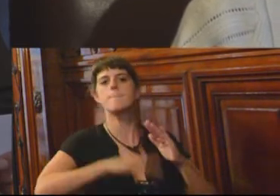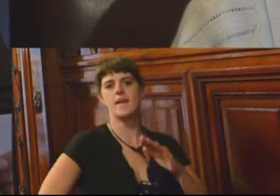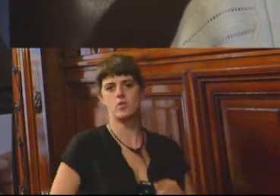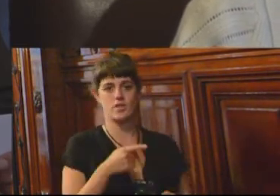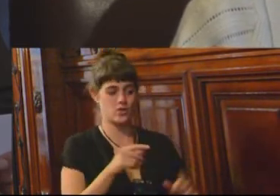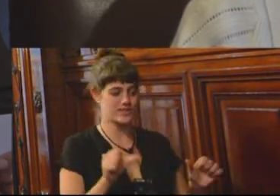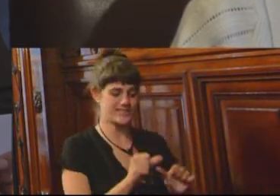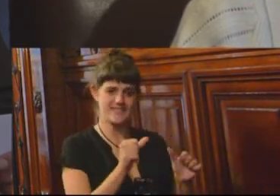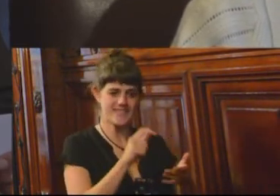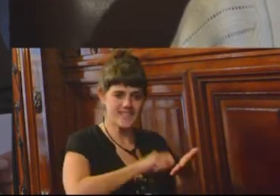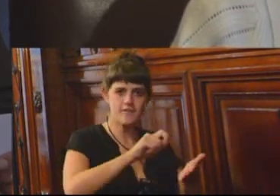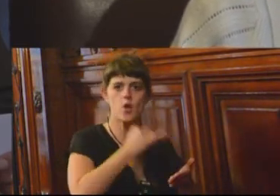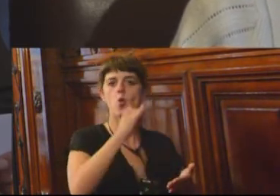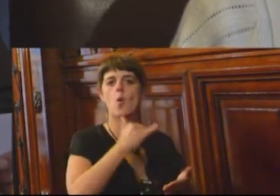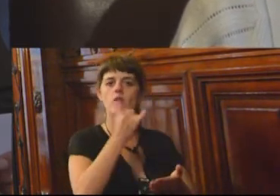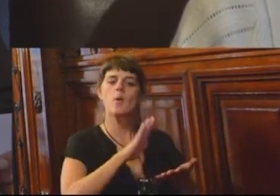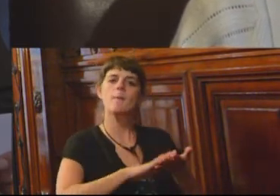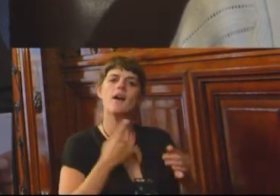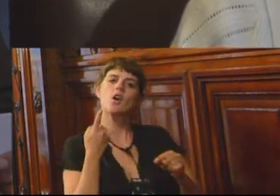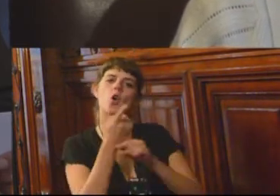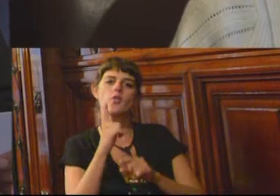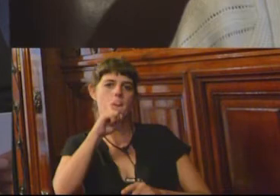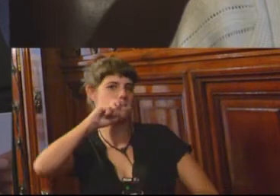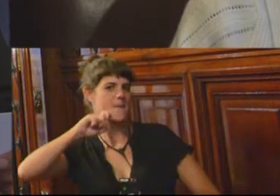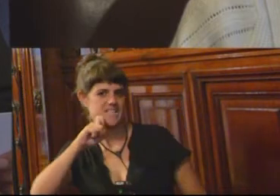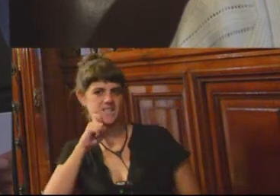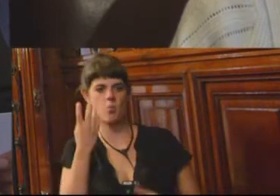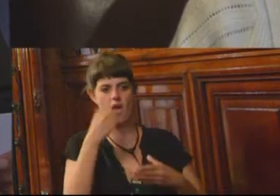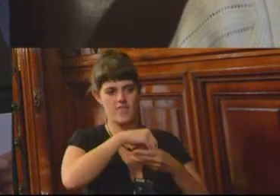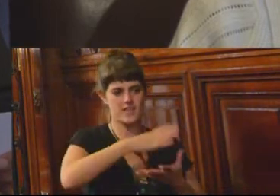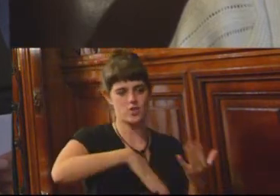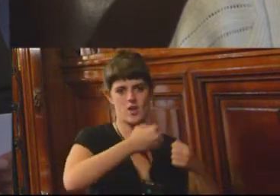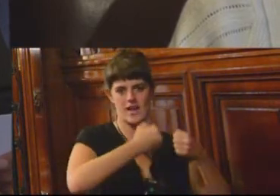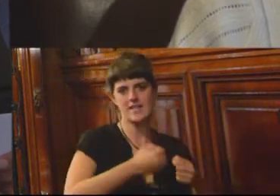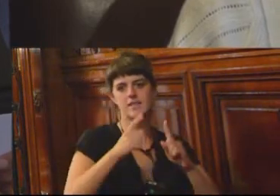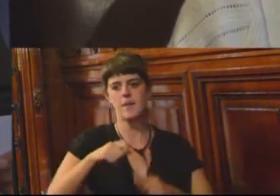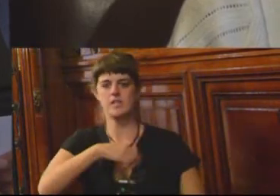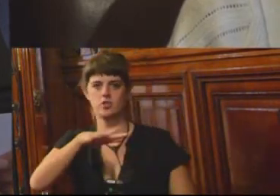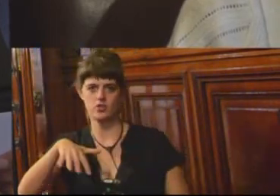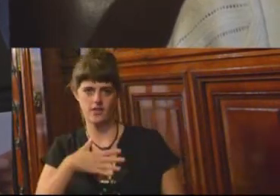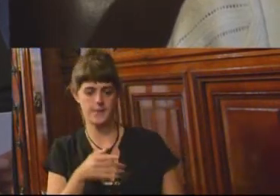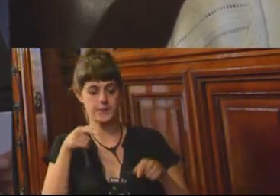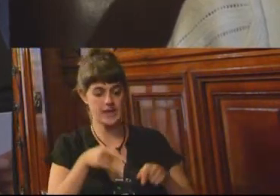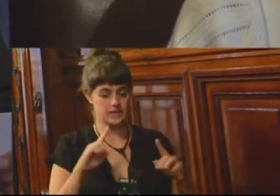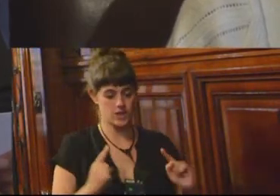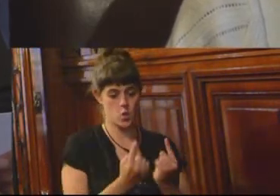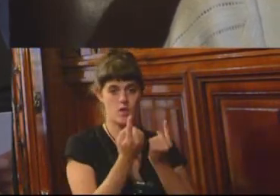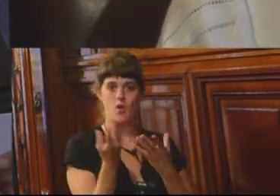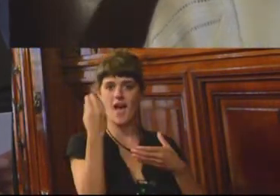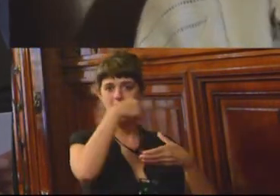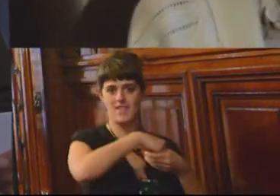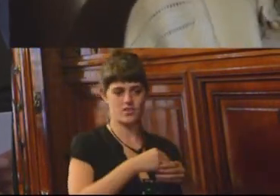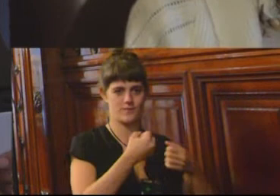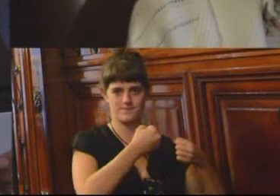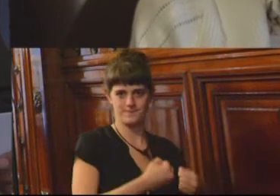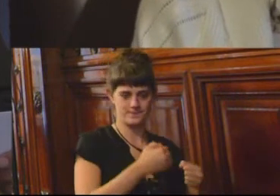machismo tanto en el ámbito carcelario como en la sociedad. Reitero, este encuentro se llevó a cabo dentro del pabellón y no en lugares destinados